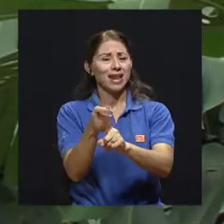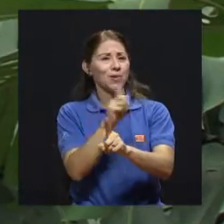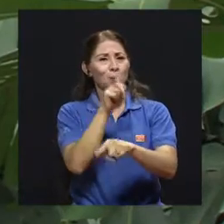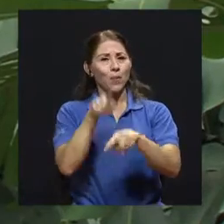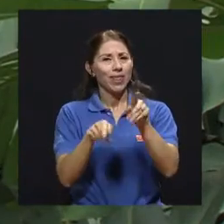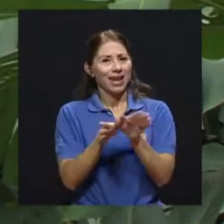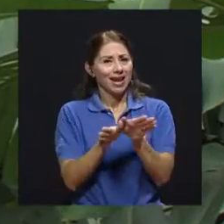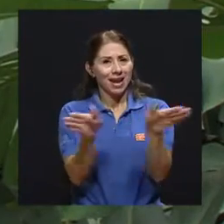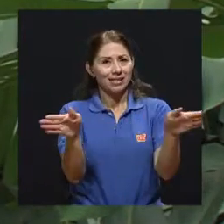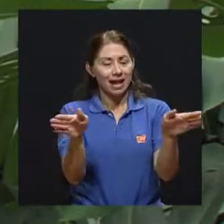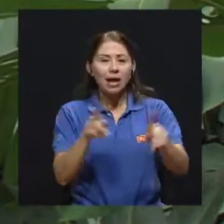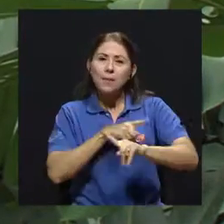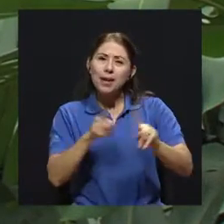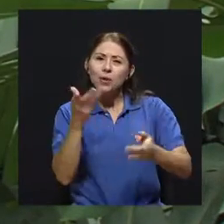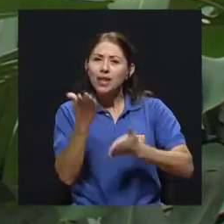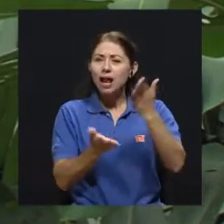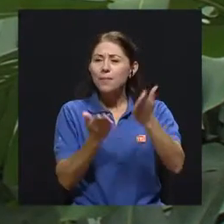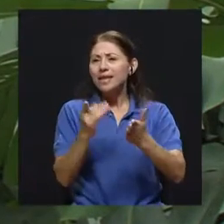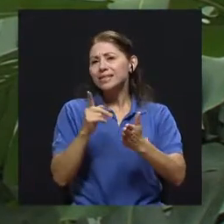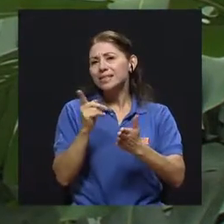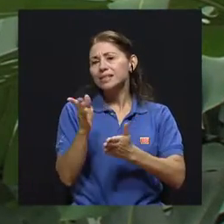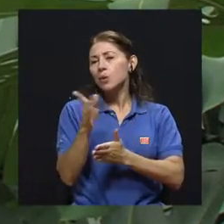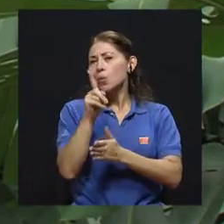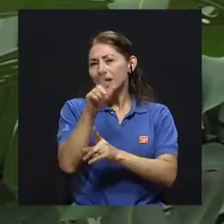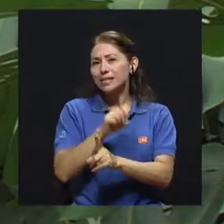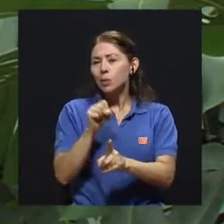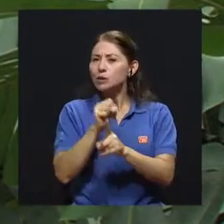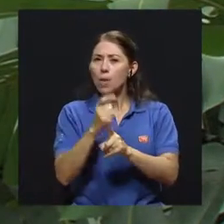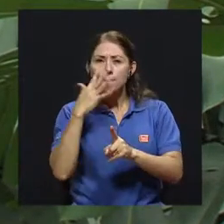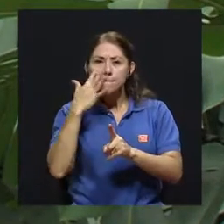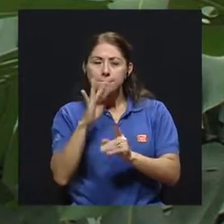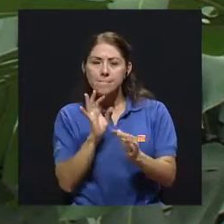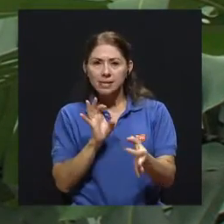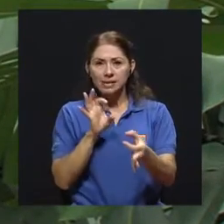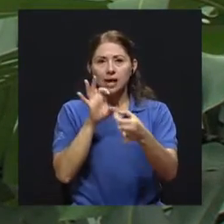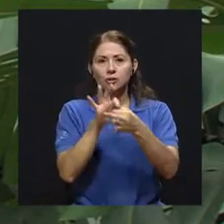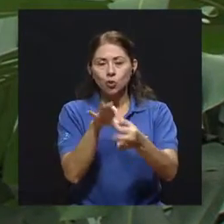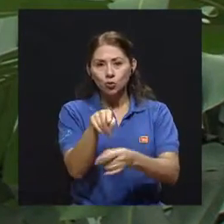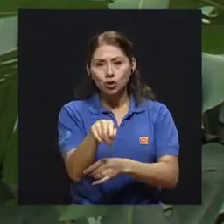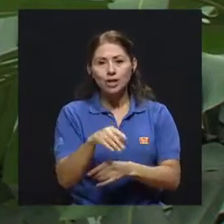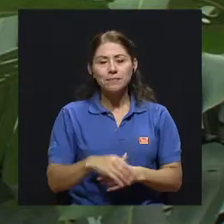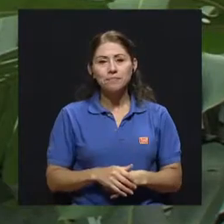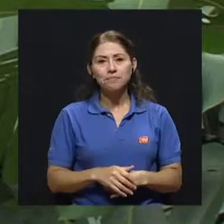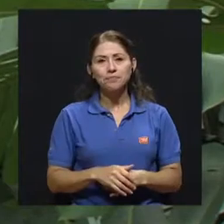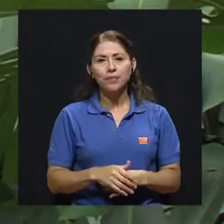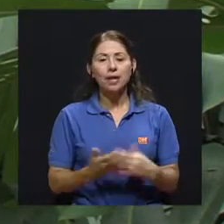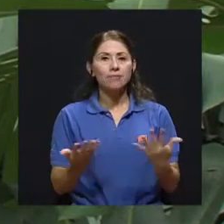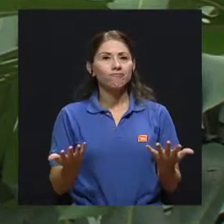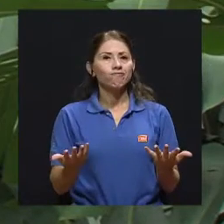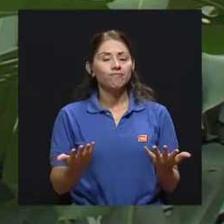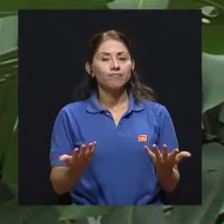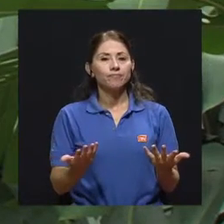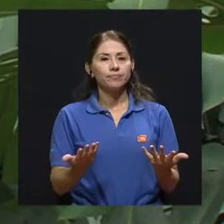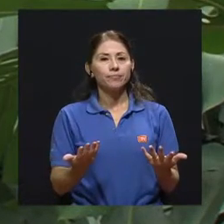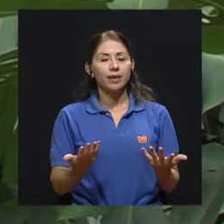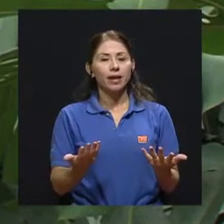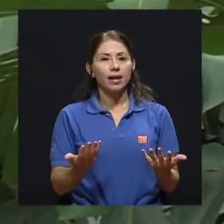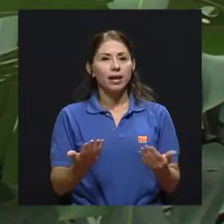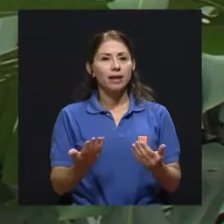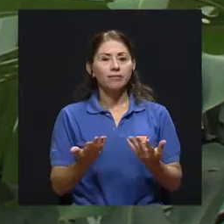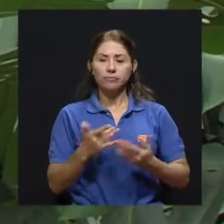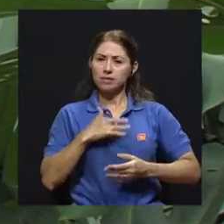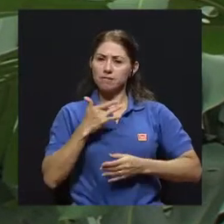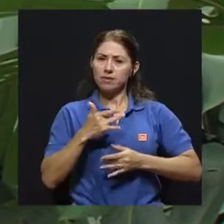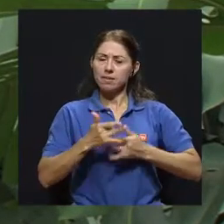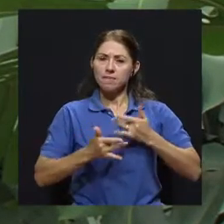que sea otra emoción que se asocie a las que ya mencionábamos. La culpa puede